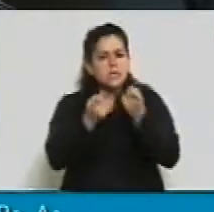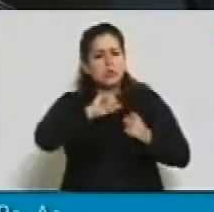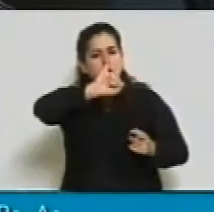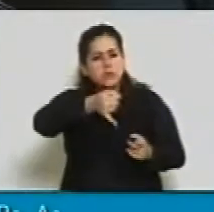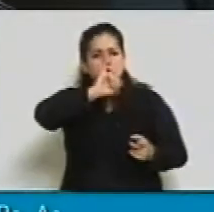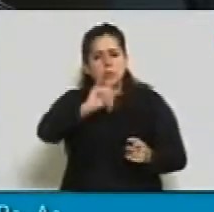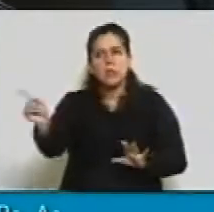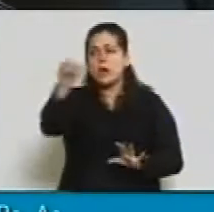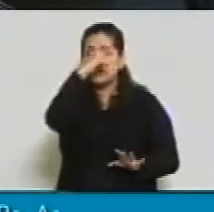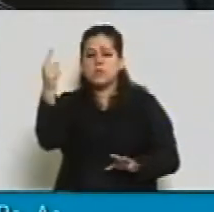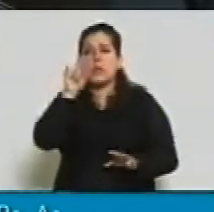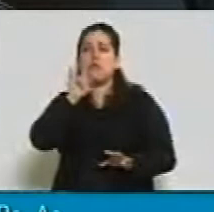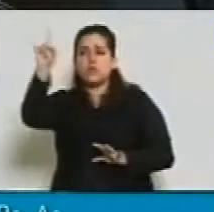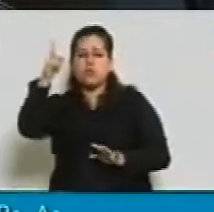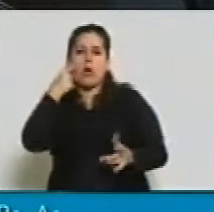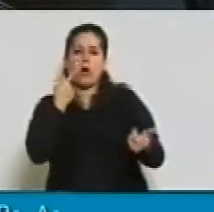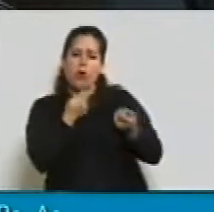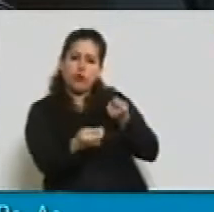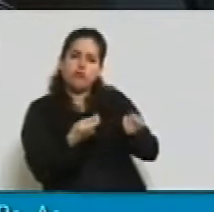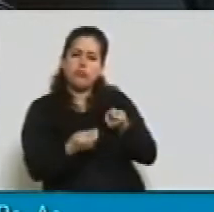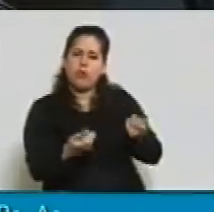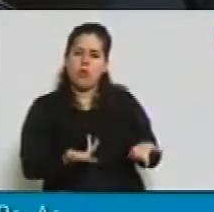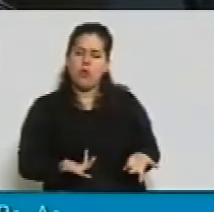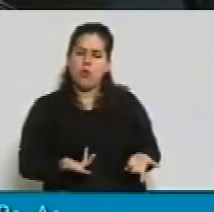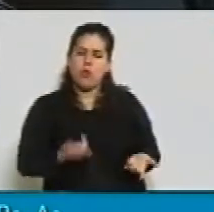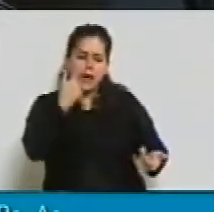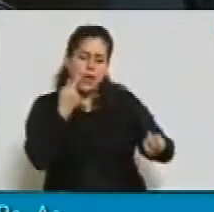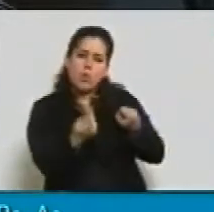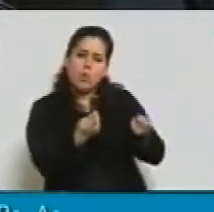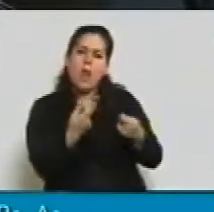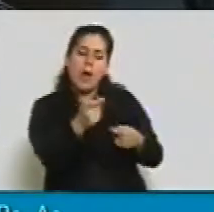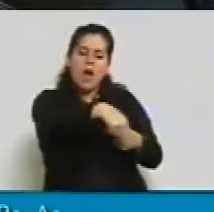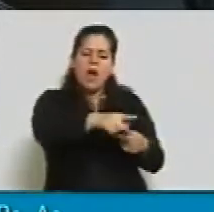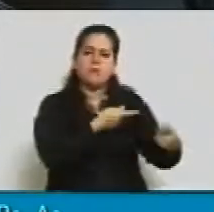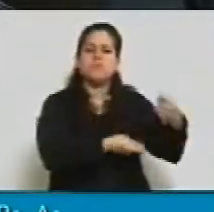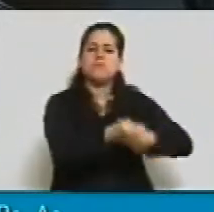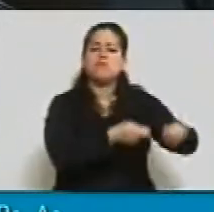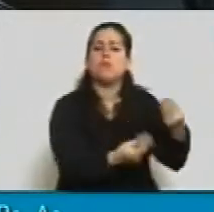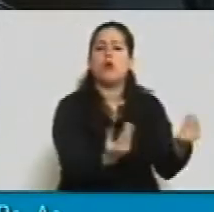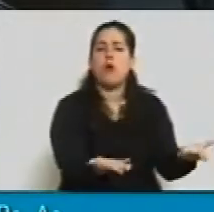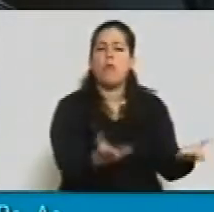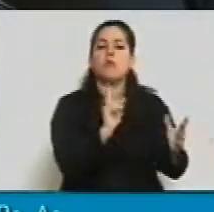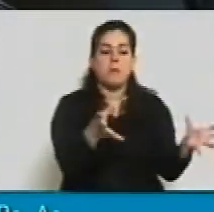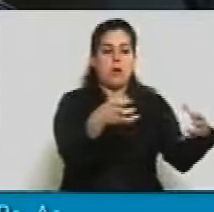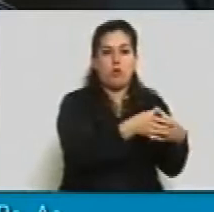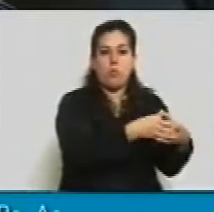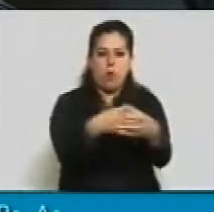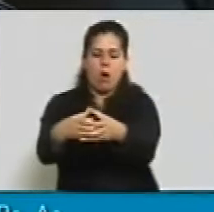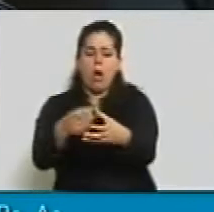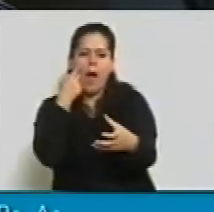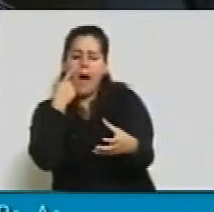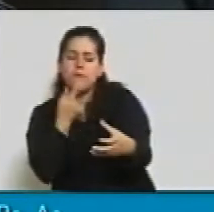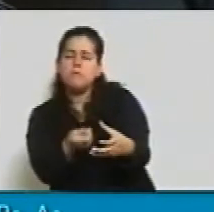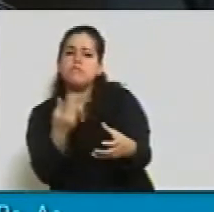se ponga en el centro de la escena para regular la concentración y los monopolios, sin